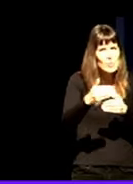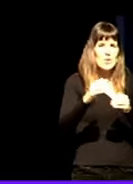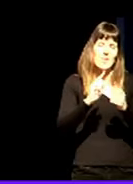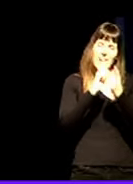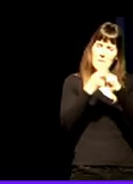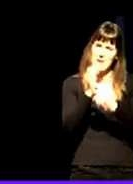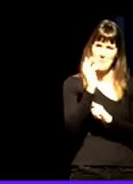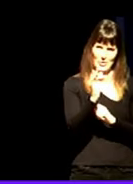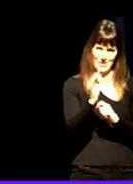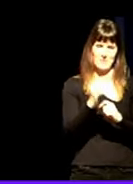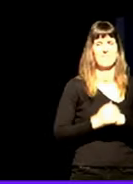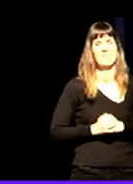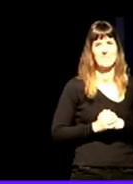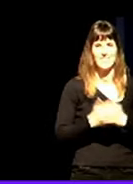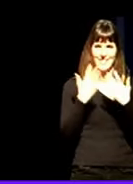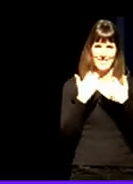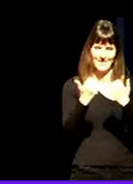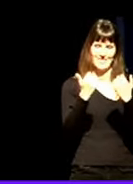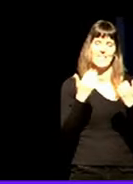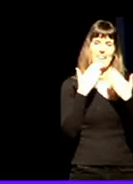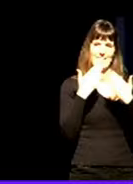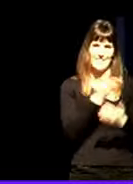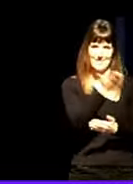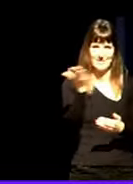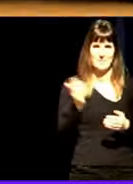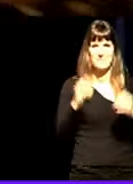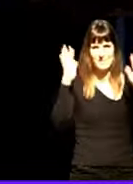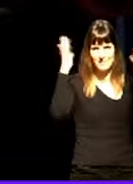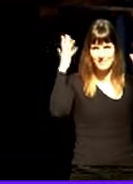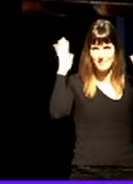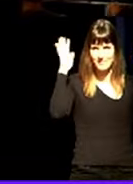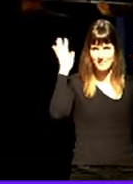aplausos aplausos